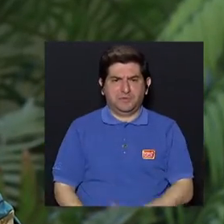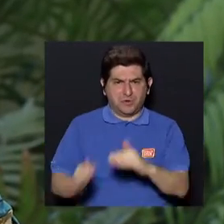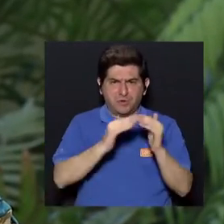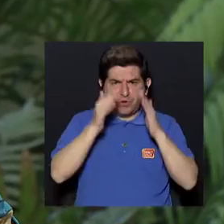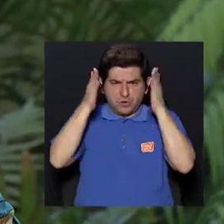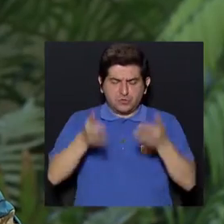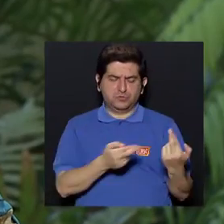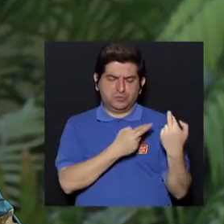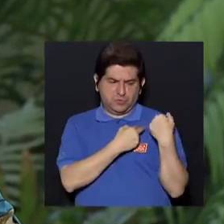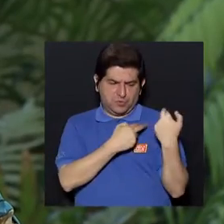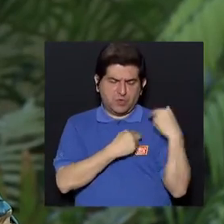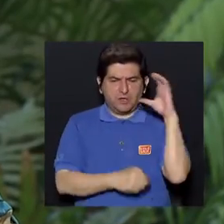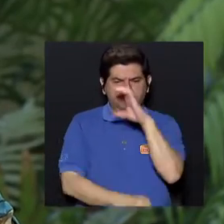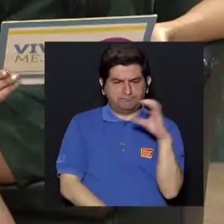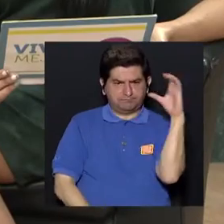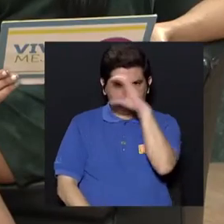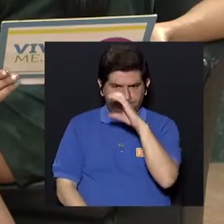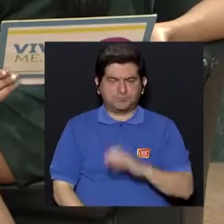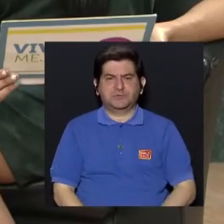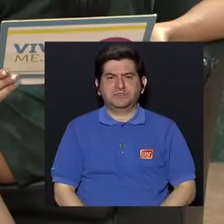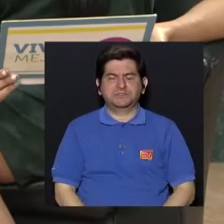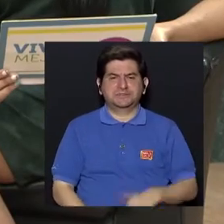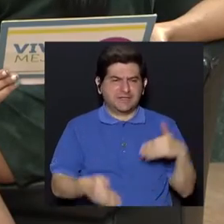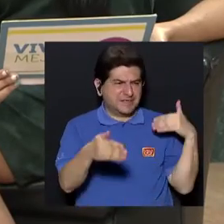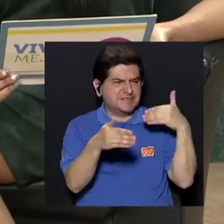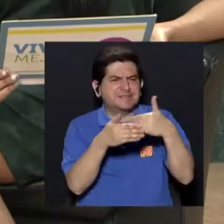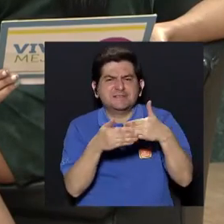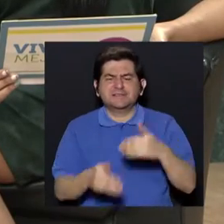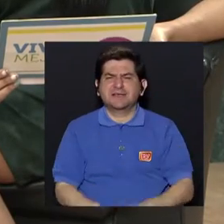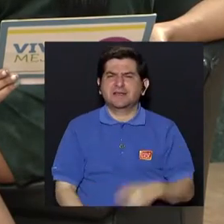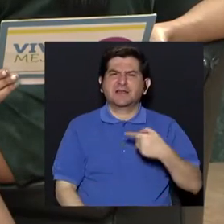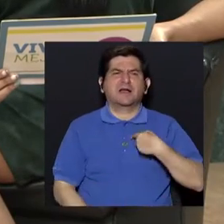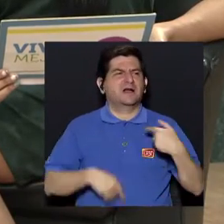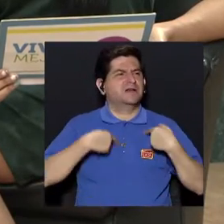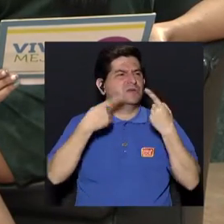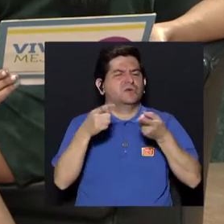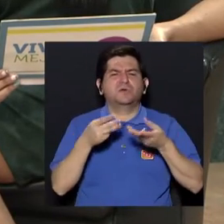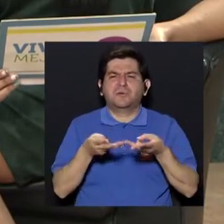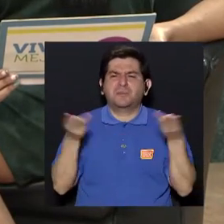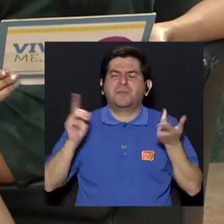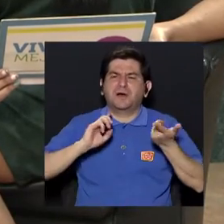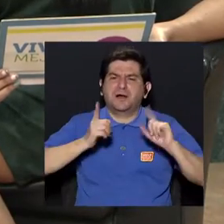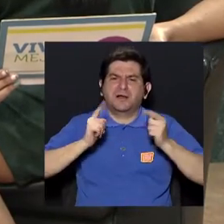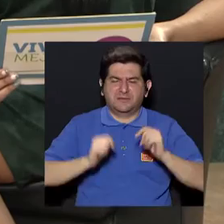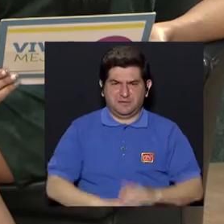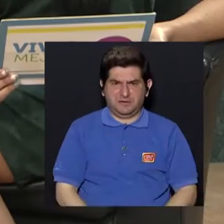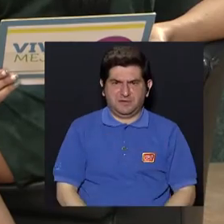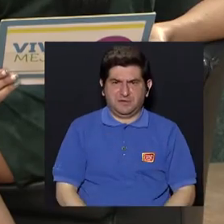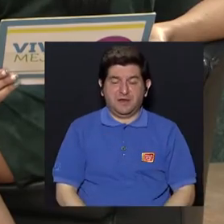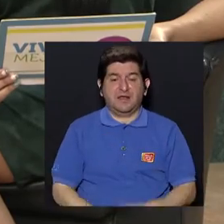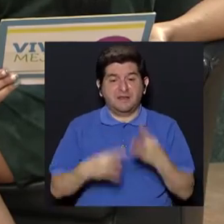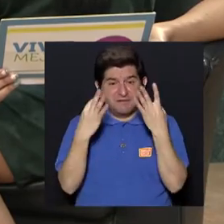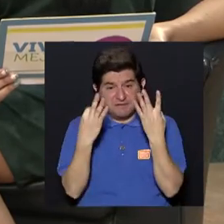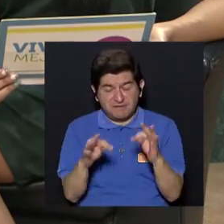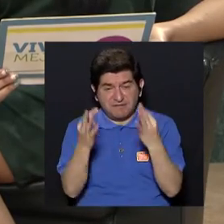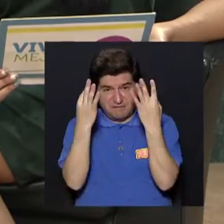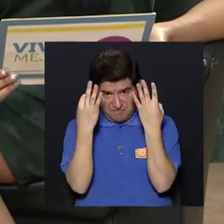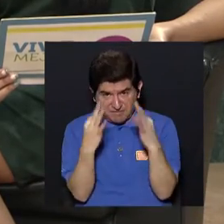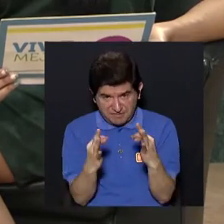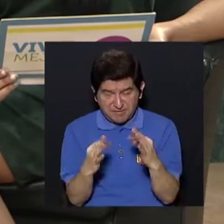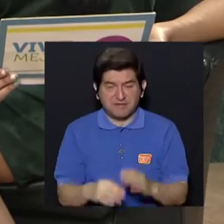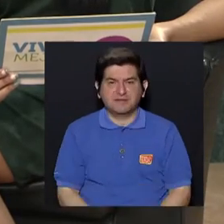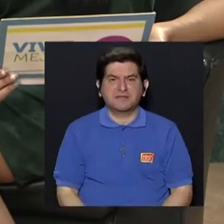ciudadanos responsables deberíamos de buscar en nuestra cercanía, bueno, ¿dónde puedo llevar qué materiales? ¿Verdad? Y de hacer el esfuerzo, sí,